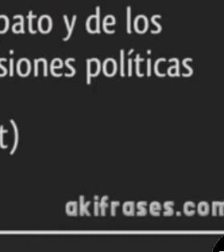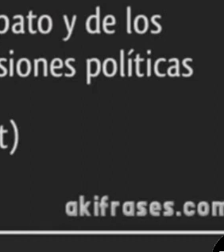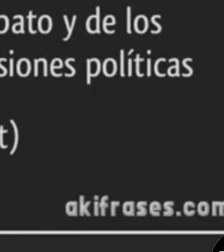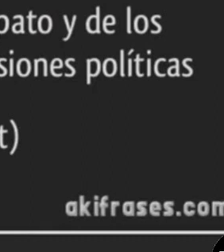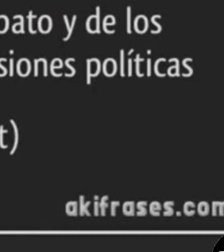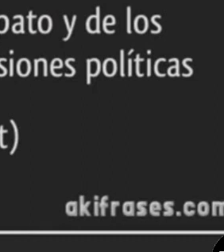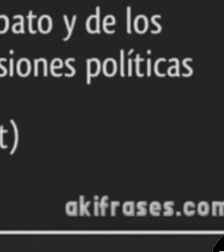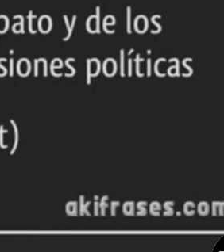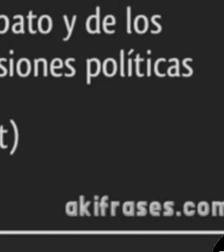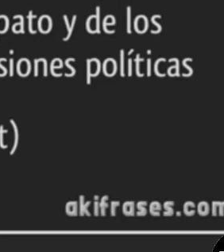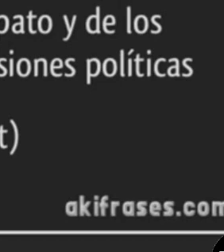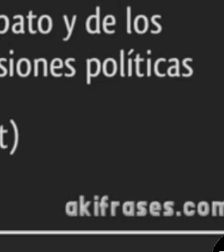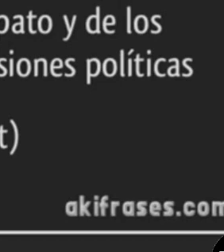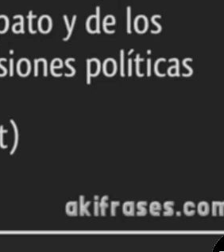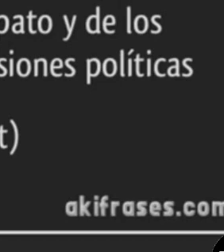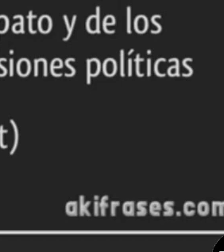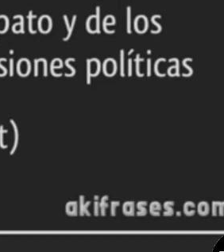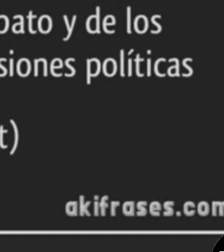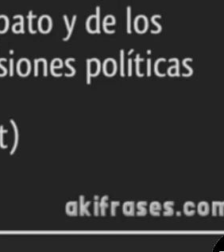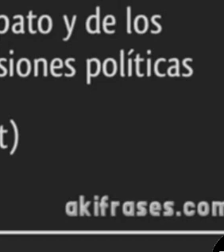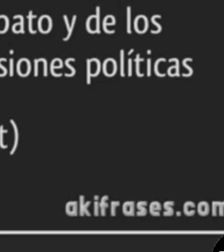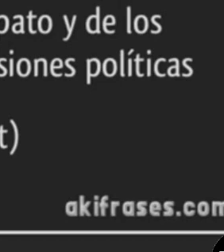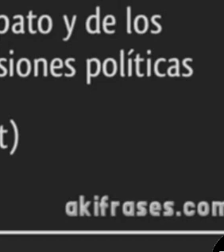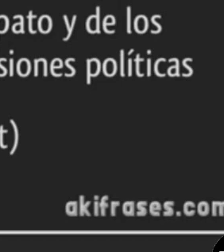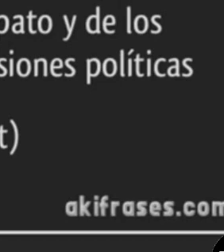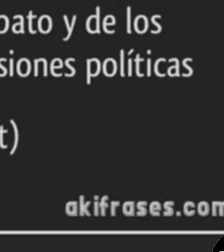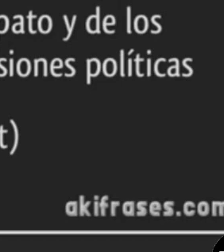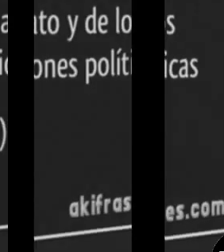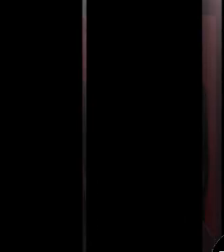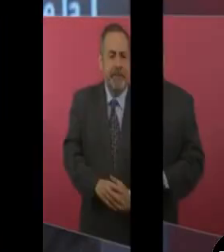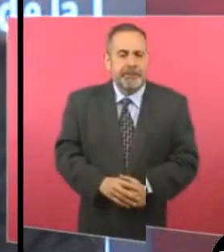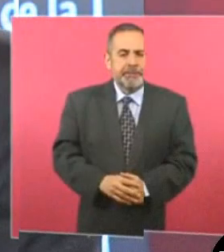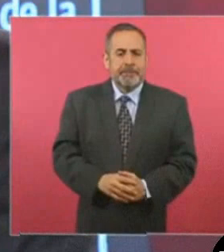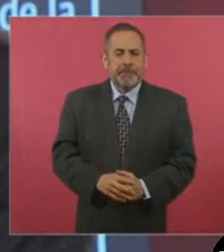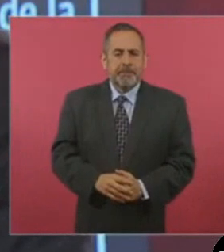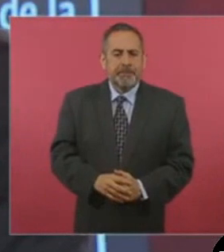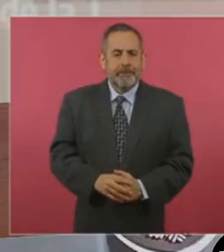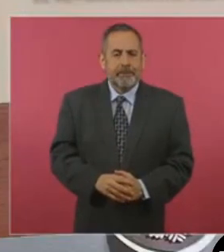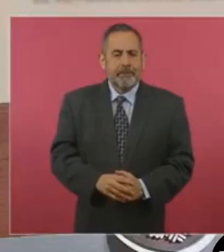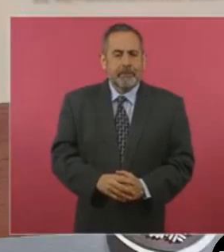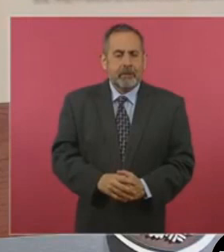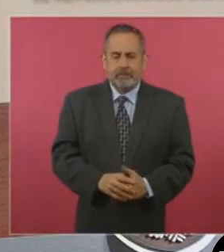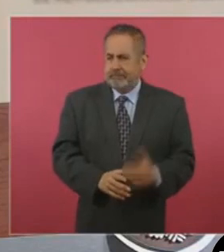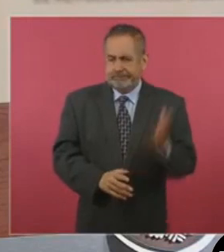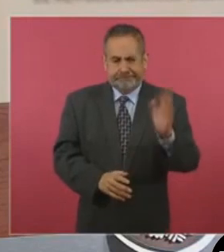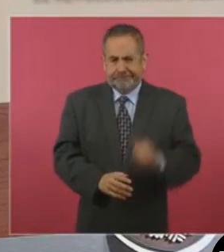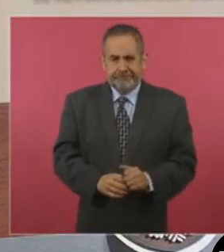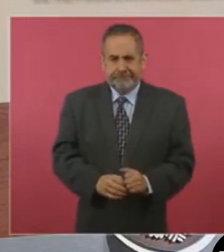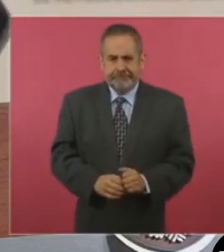dependen de decisiones políticas. Es mejor